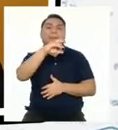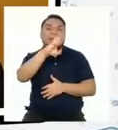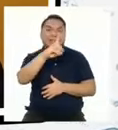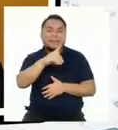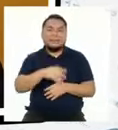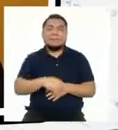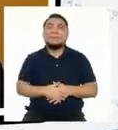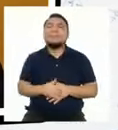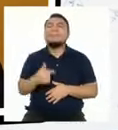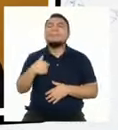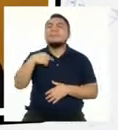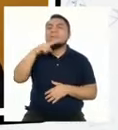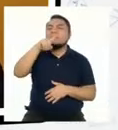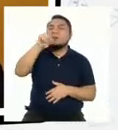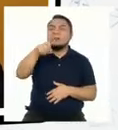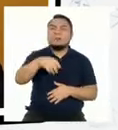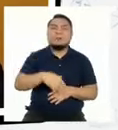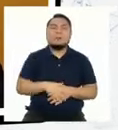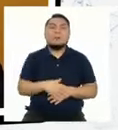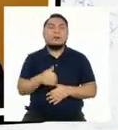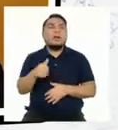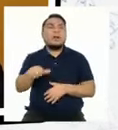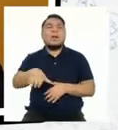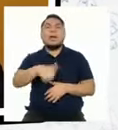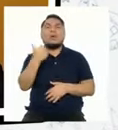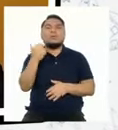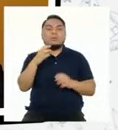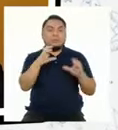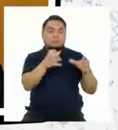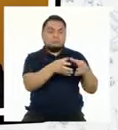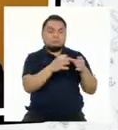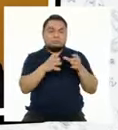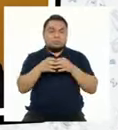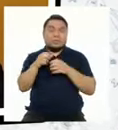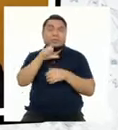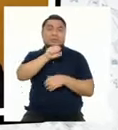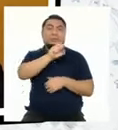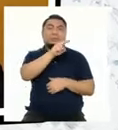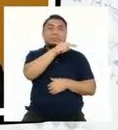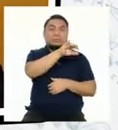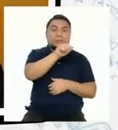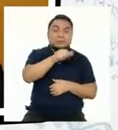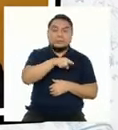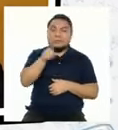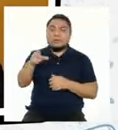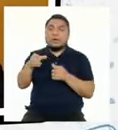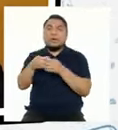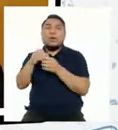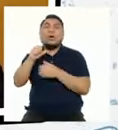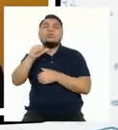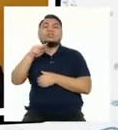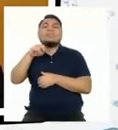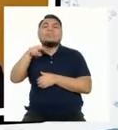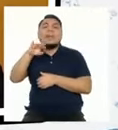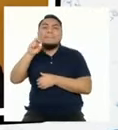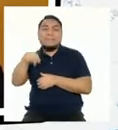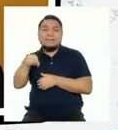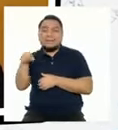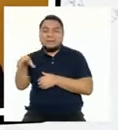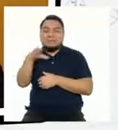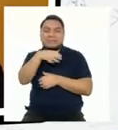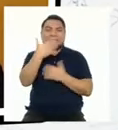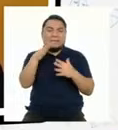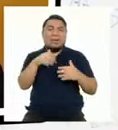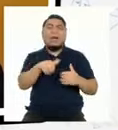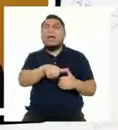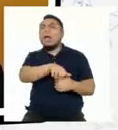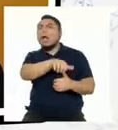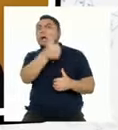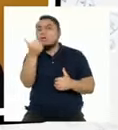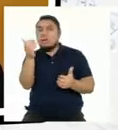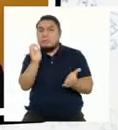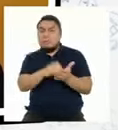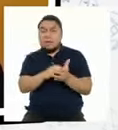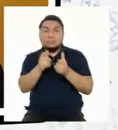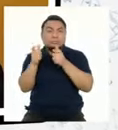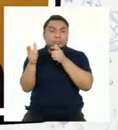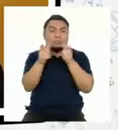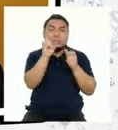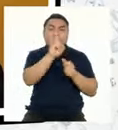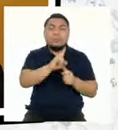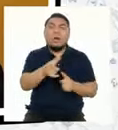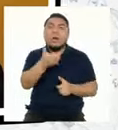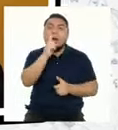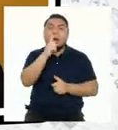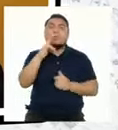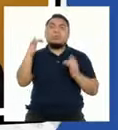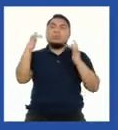Tengo una duda. ¿Qué otras instituciones además de SUNAS y Ossindermin cumplen con la función de regular el uso del agua